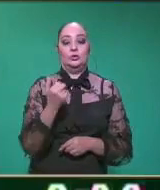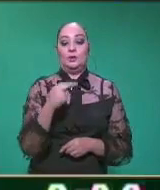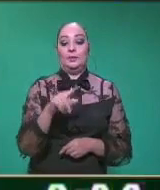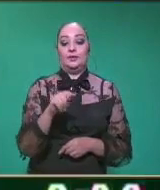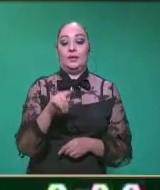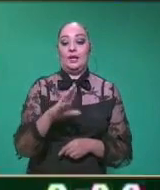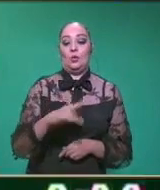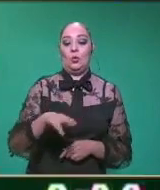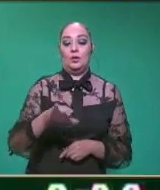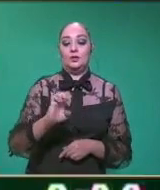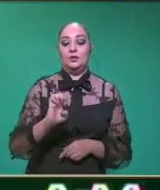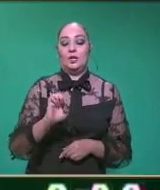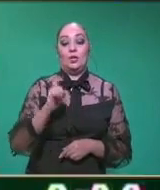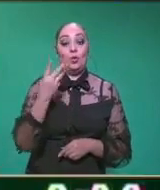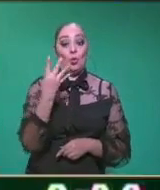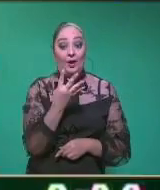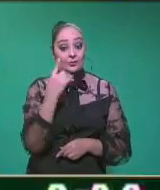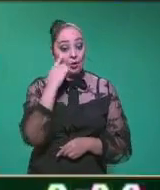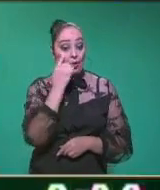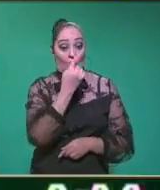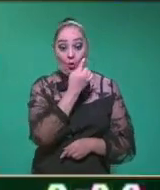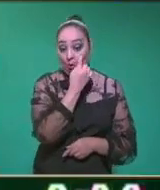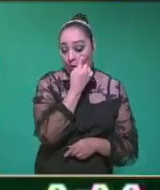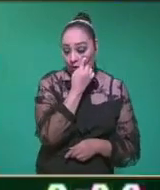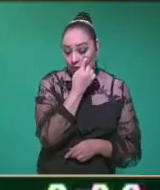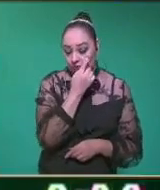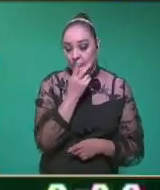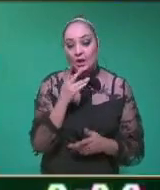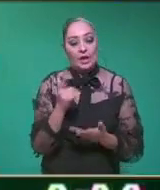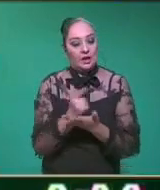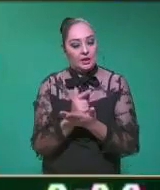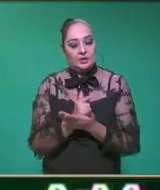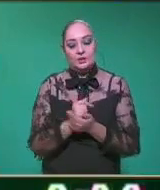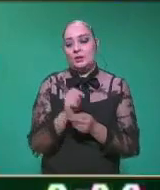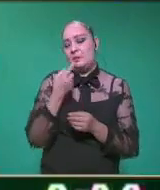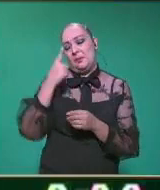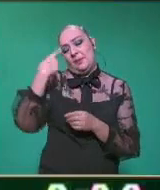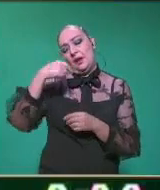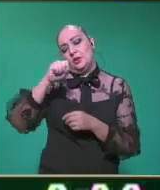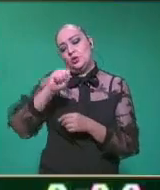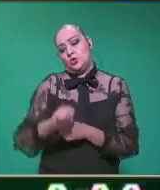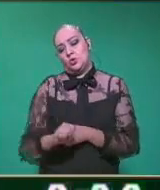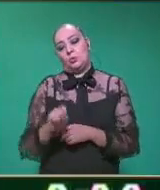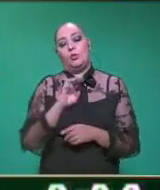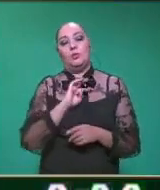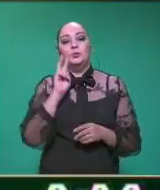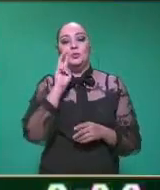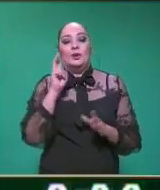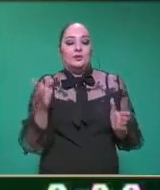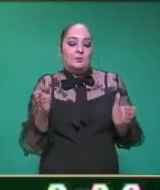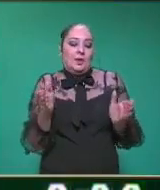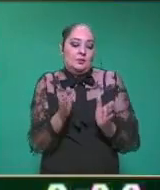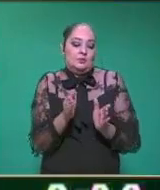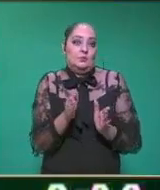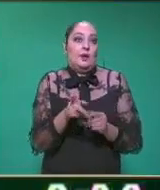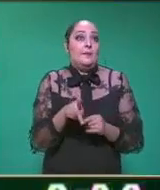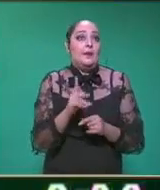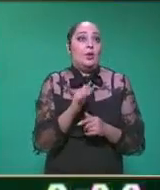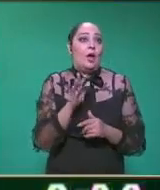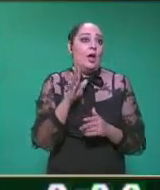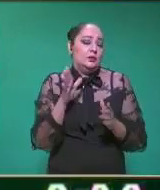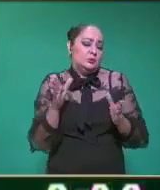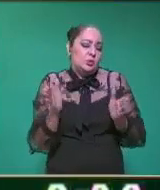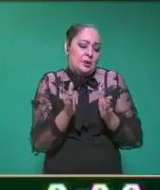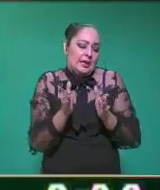este está muy al sur del país, el filandero posum, es también más chiquito, si podemos ver su tamaño de adulto es muy, muy